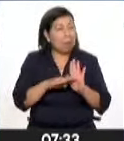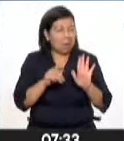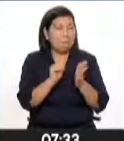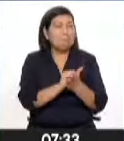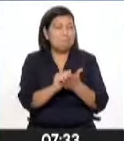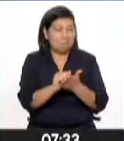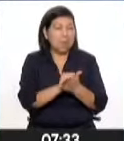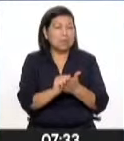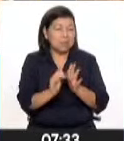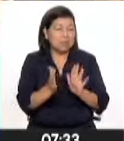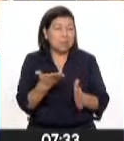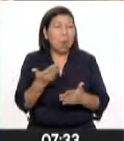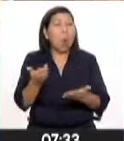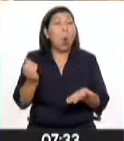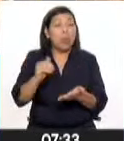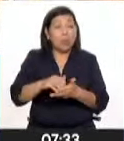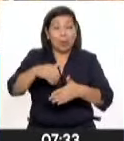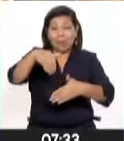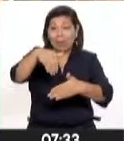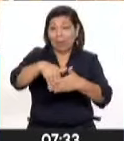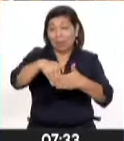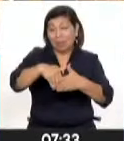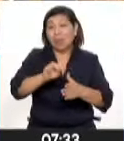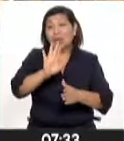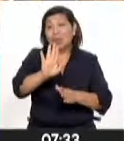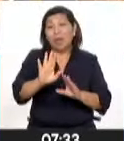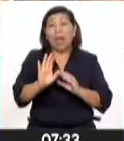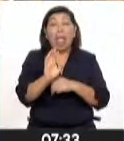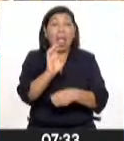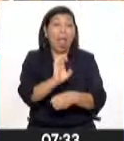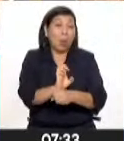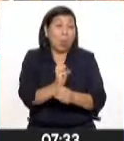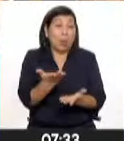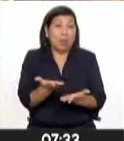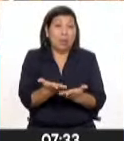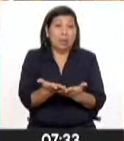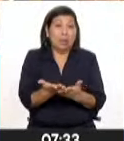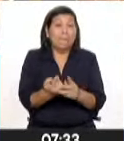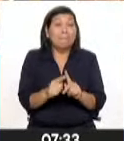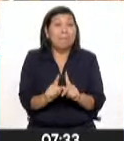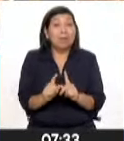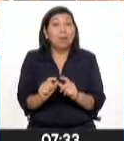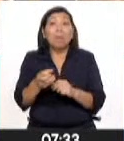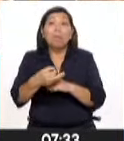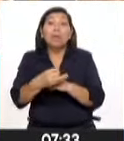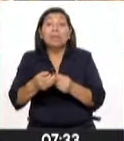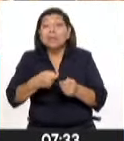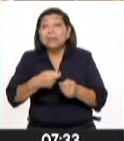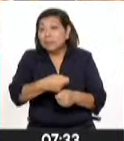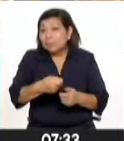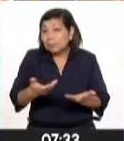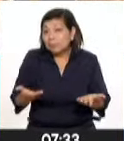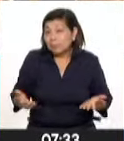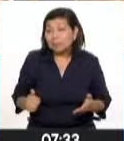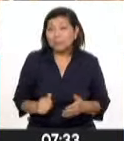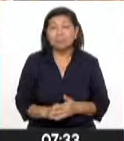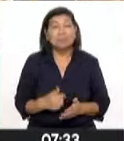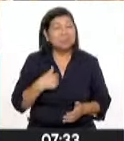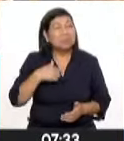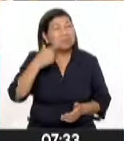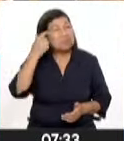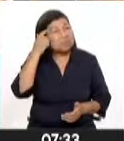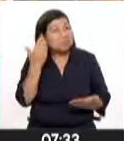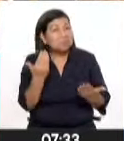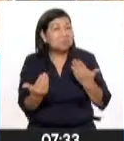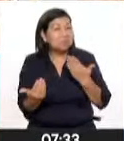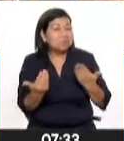meses que debería haber elecciones generales y nuevamente se reparten las cartas en la región, ¿no? Yo creo que